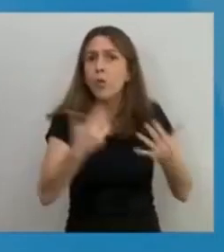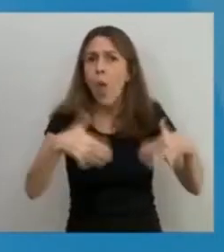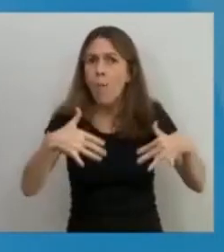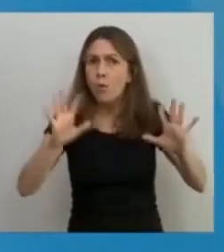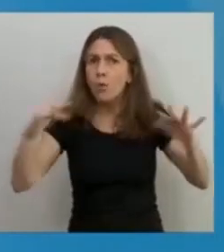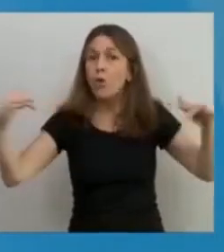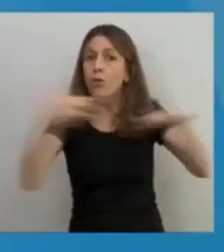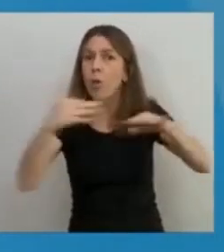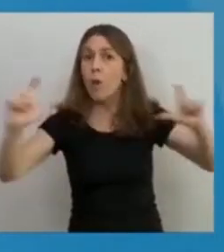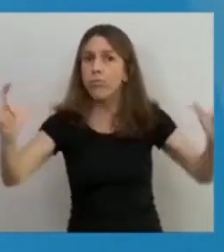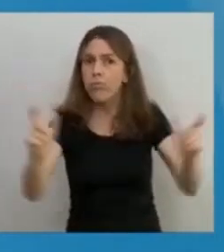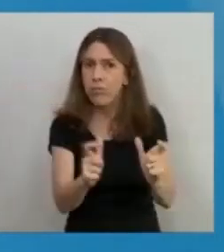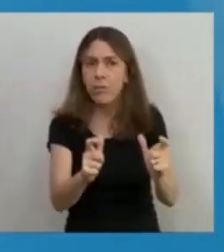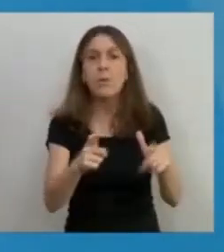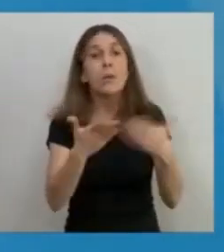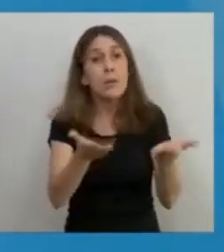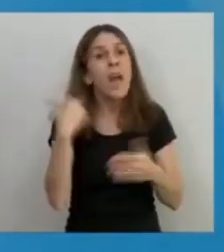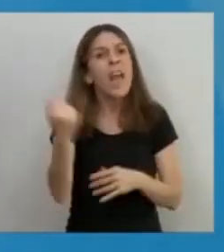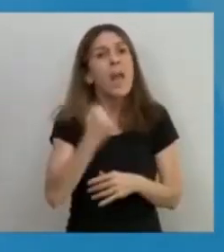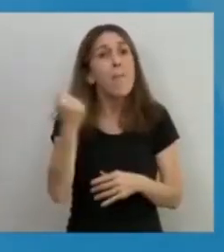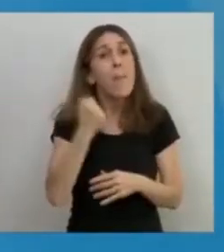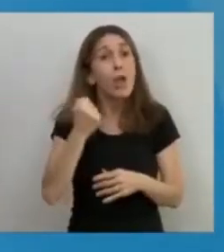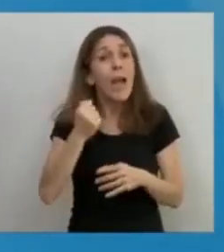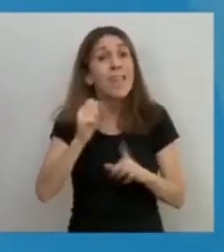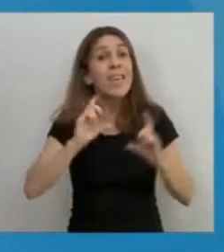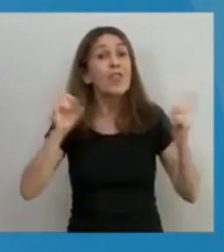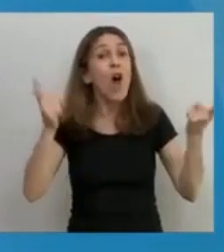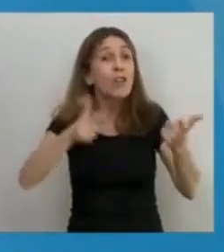Y ha sido muy importante el acatamiento social.